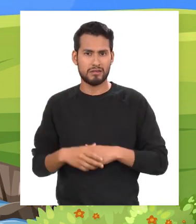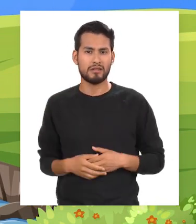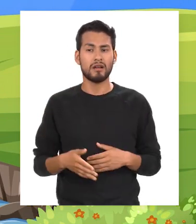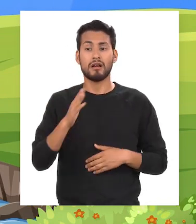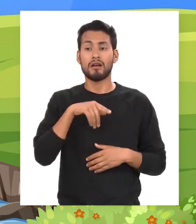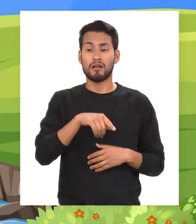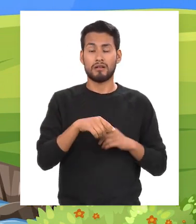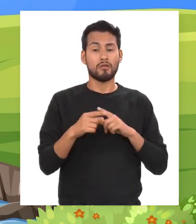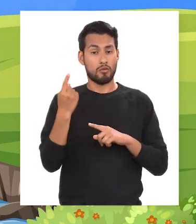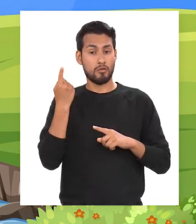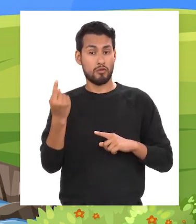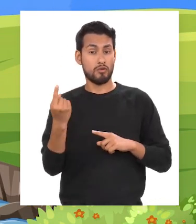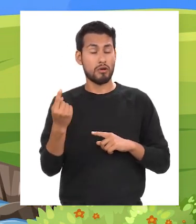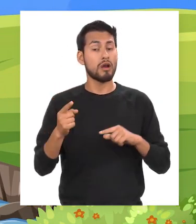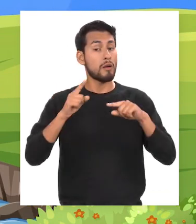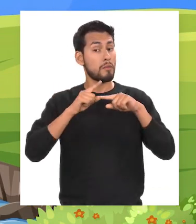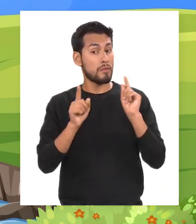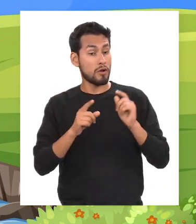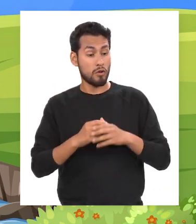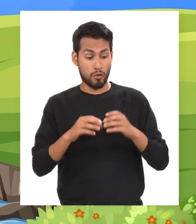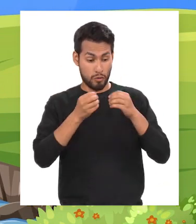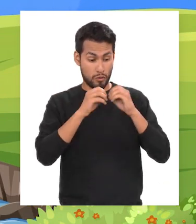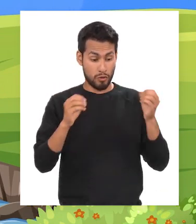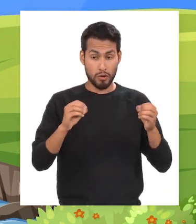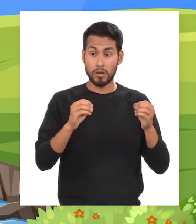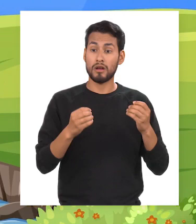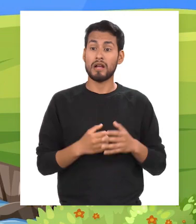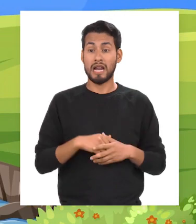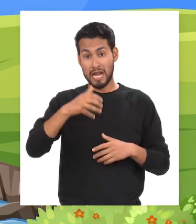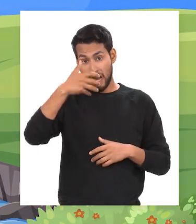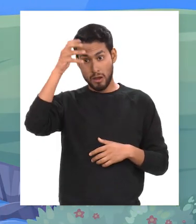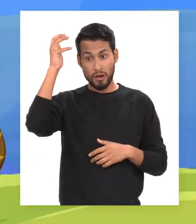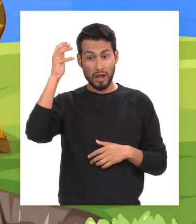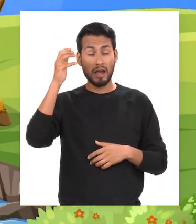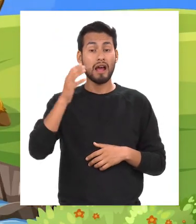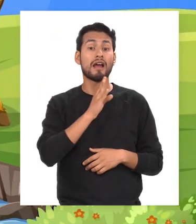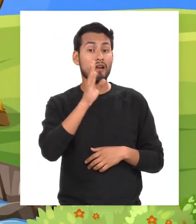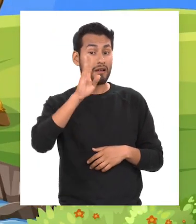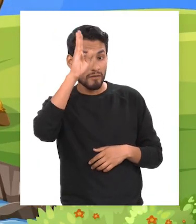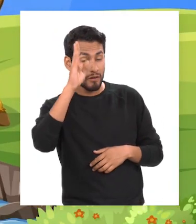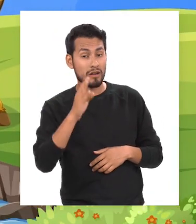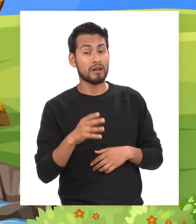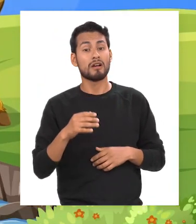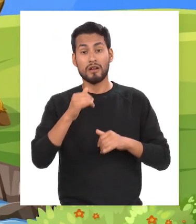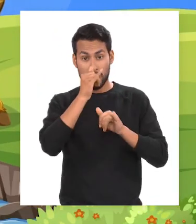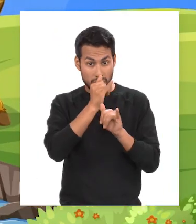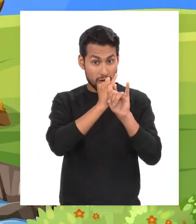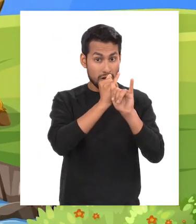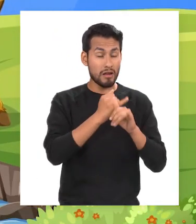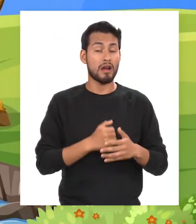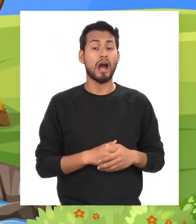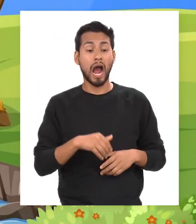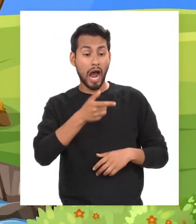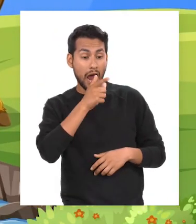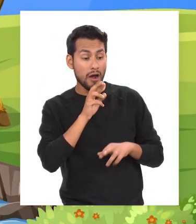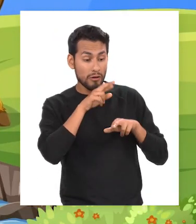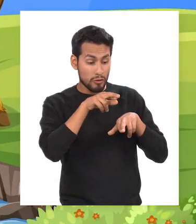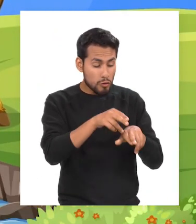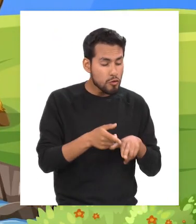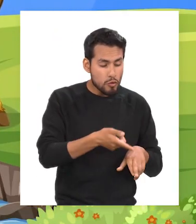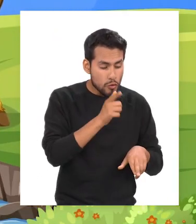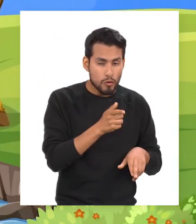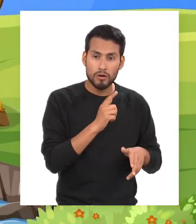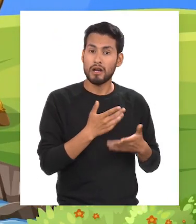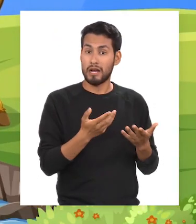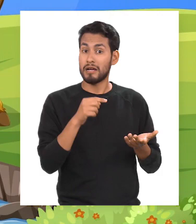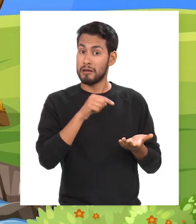el animal de melena, es el único núcleo. Pero si nuestra oración nos dice el león, la jirafa y el rinoceronte beben